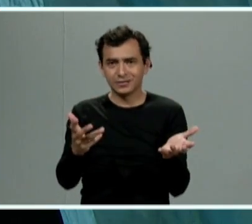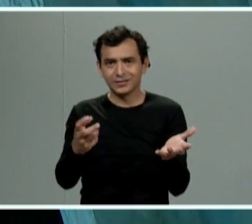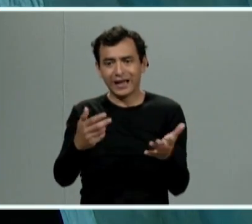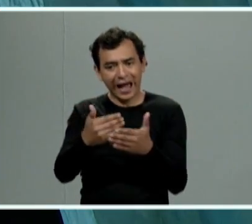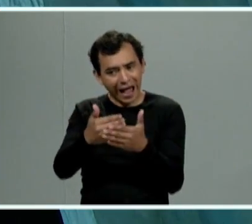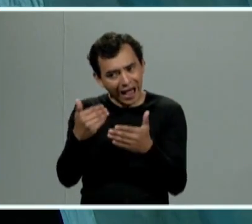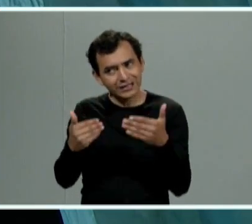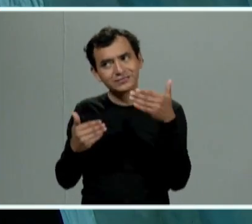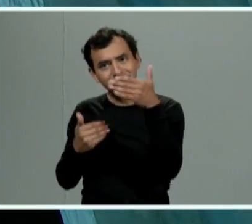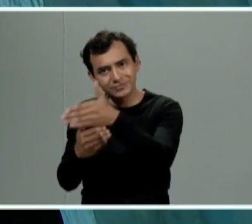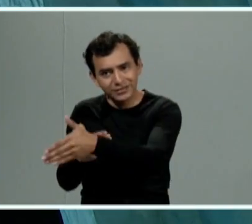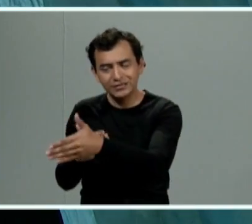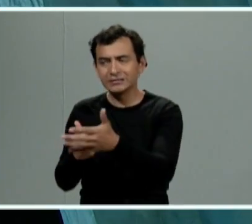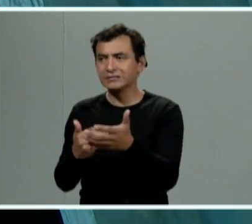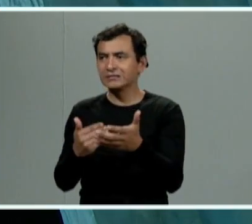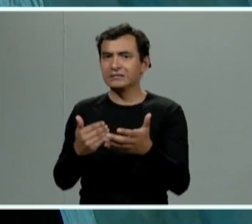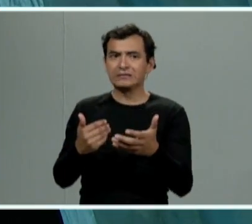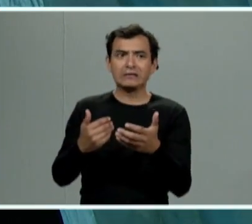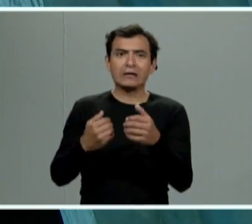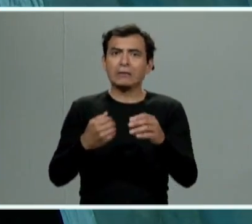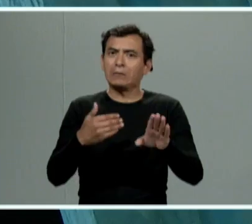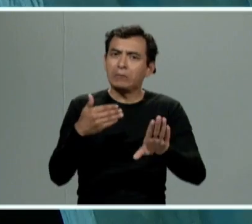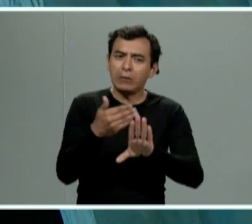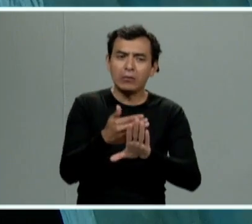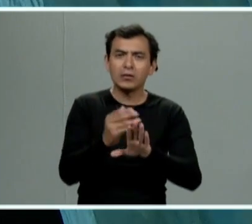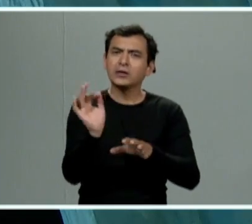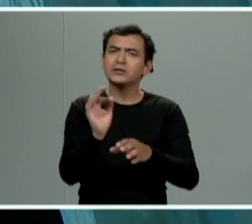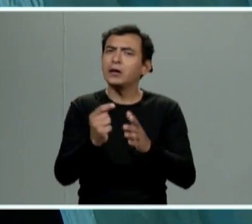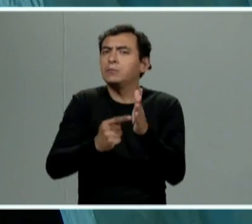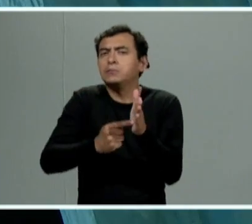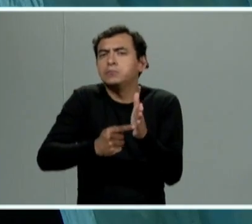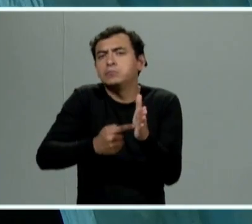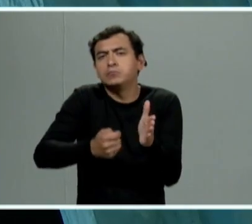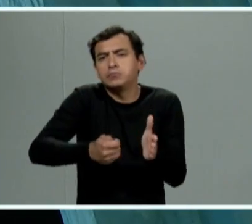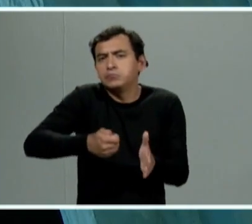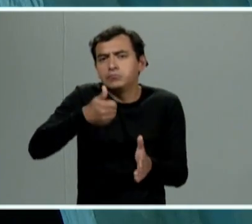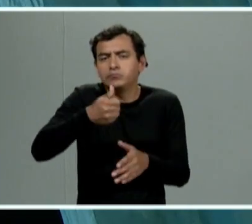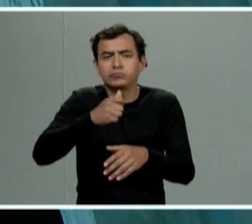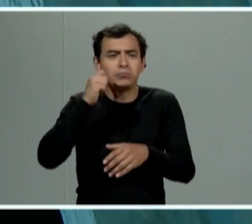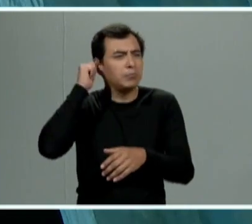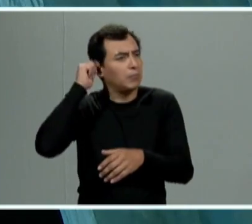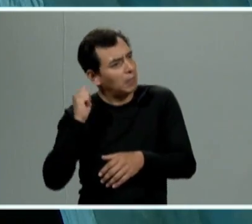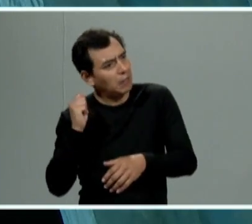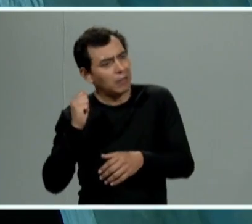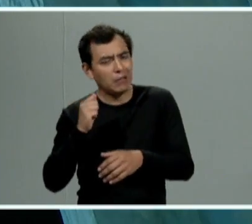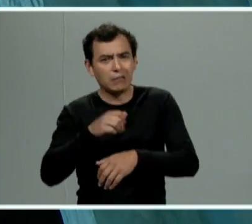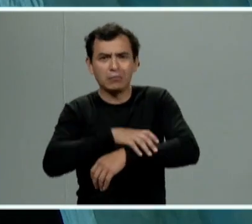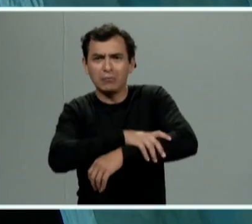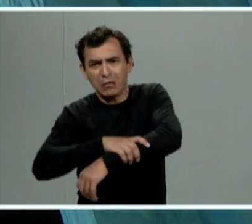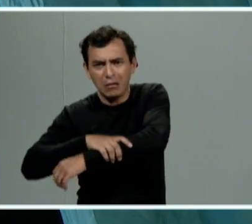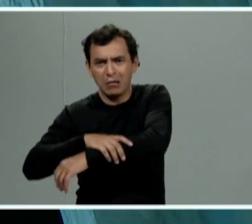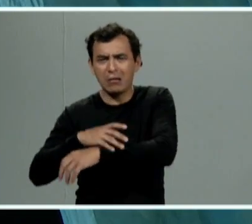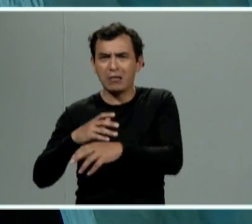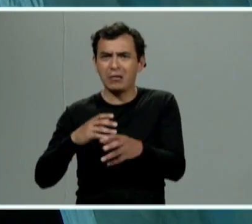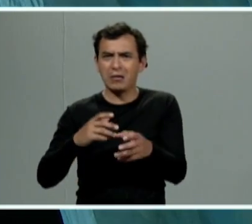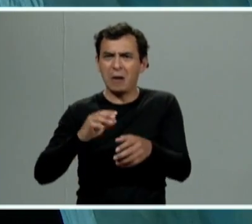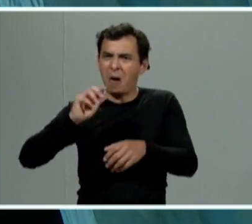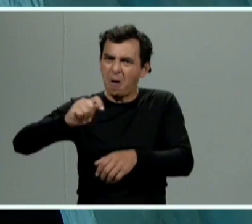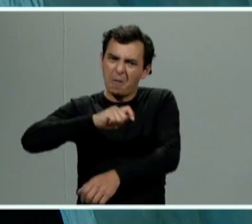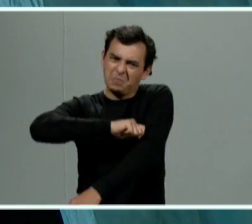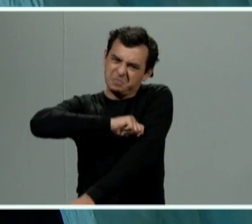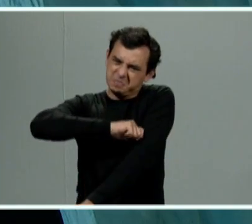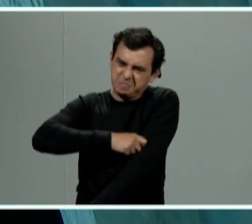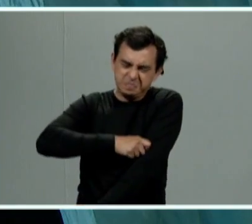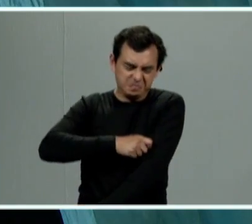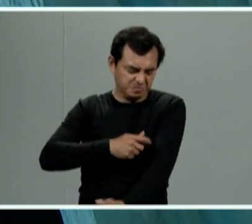a lo mejor de entrada vamos a tener nada más jaloneos jalones de cabellos jalones de los brazos o a lo mejor pellizcos que no te